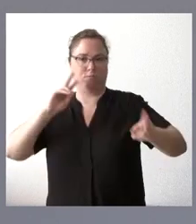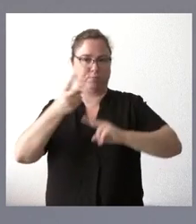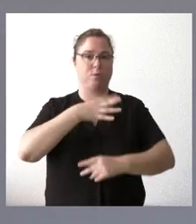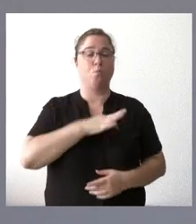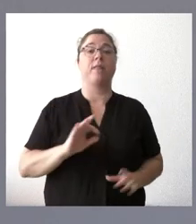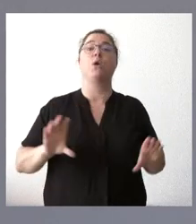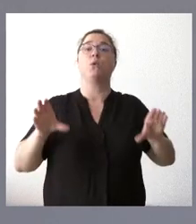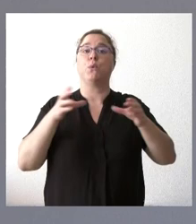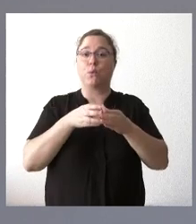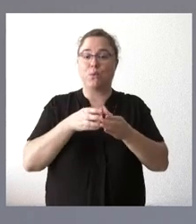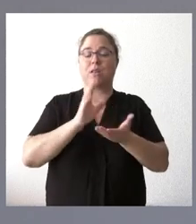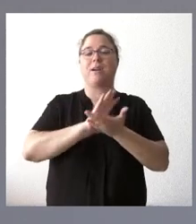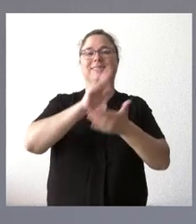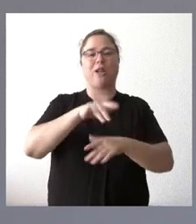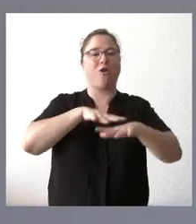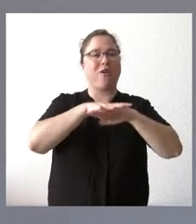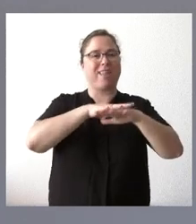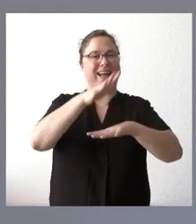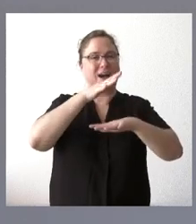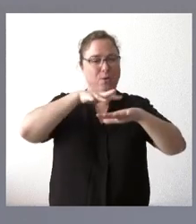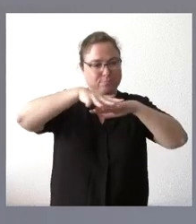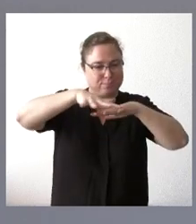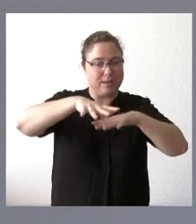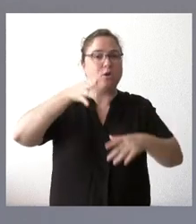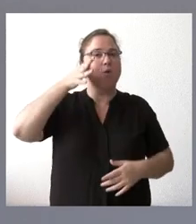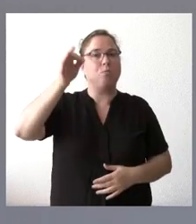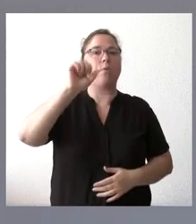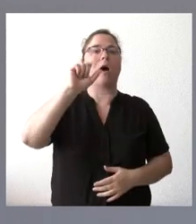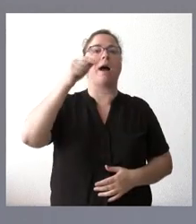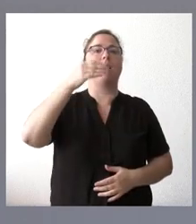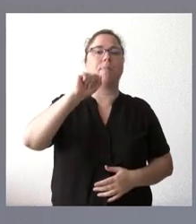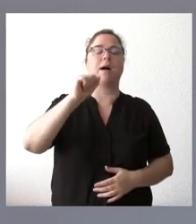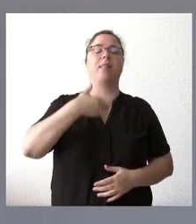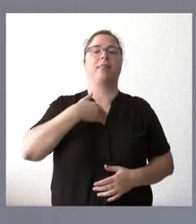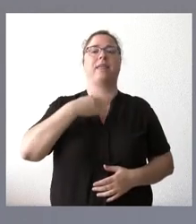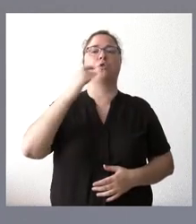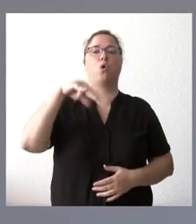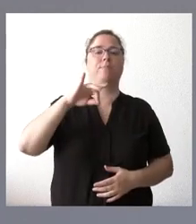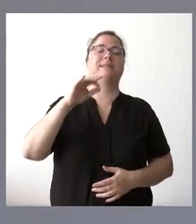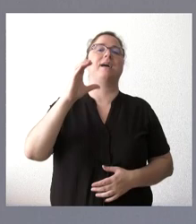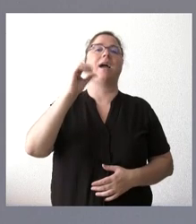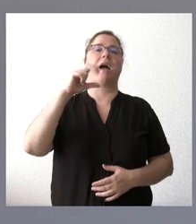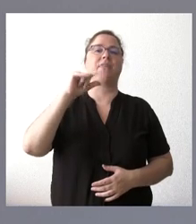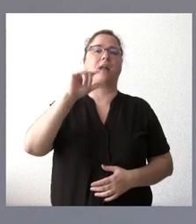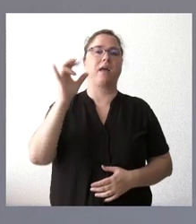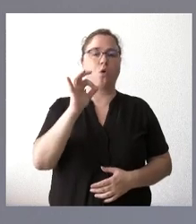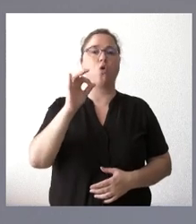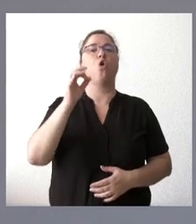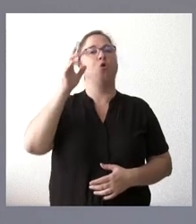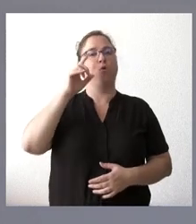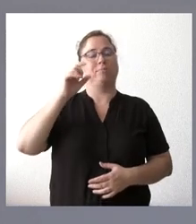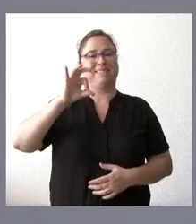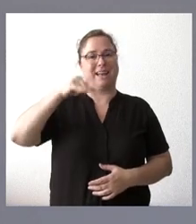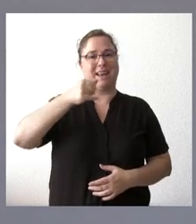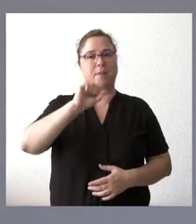es que la Junta mejorará la red de abastecimiento de agua en Alba de Tormes, Cantalejo, Puebla de Sanabria y la Mancomunidad de Sierra de Vila, con